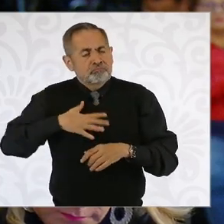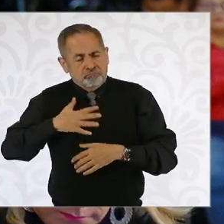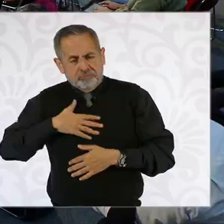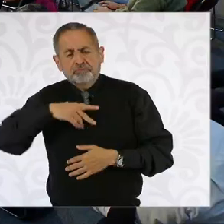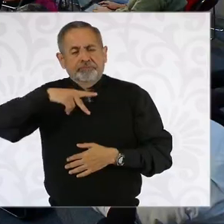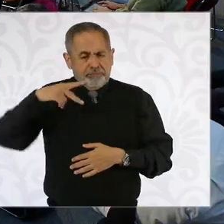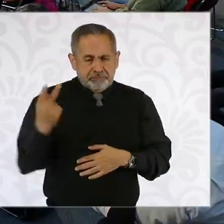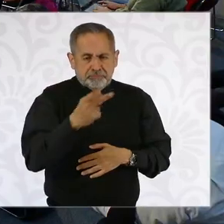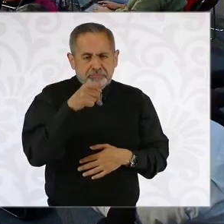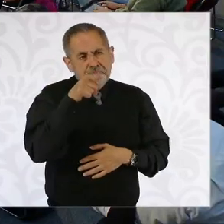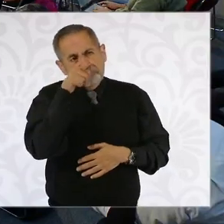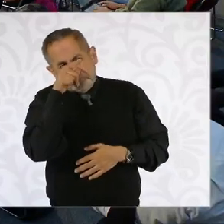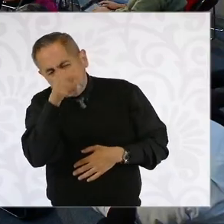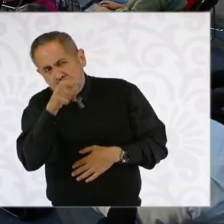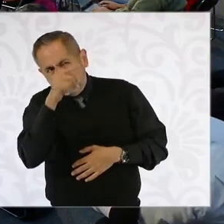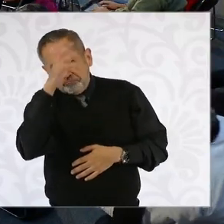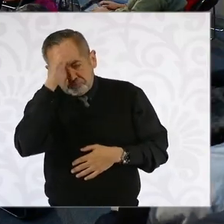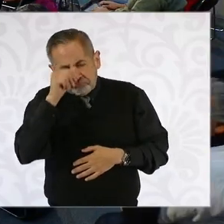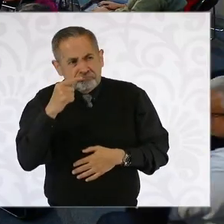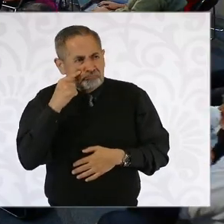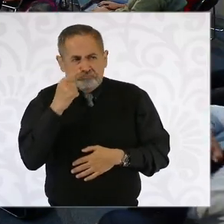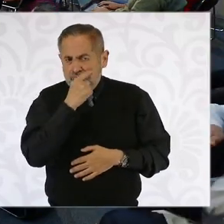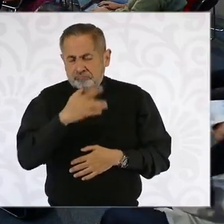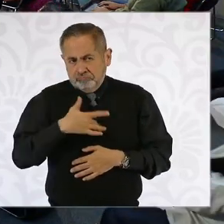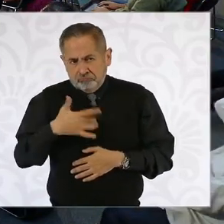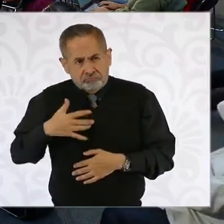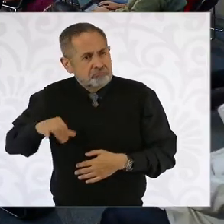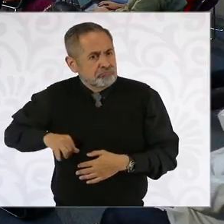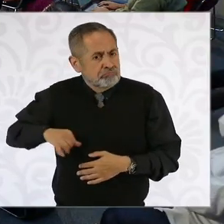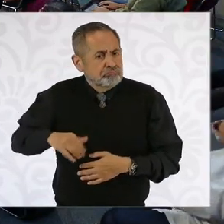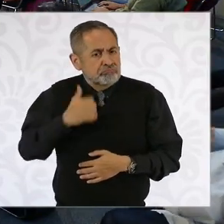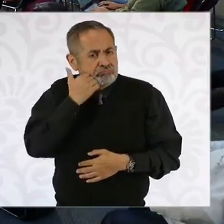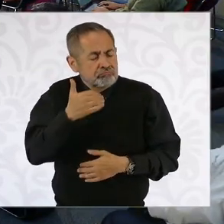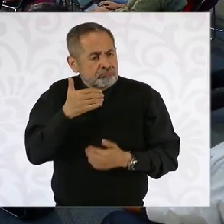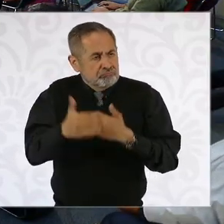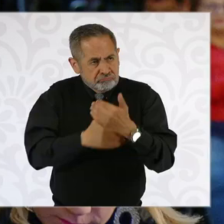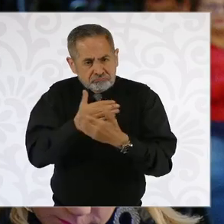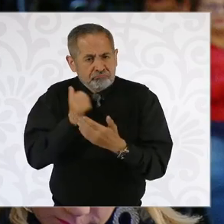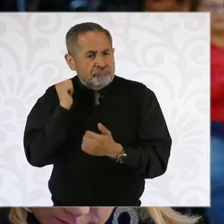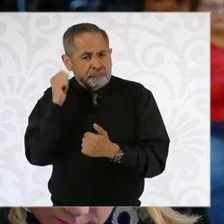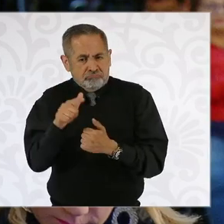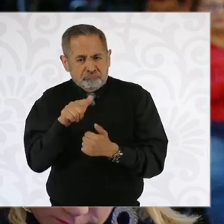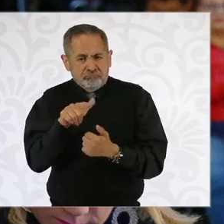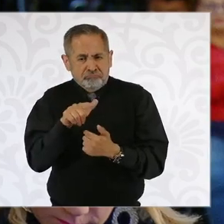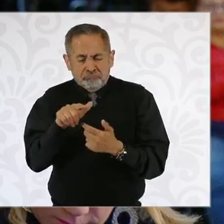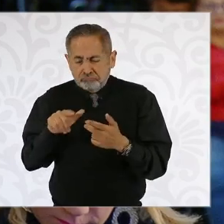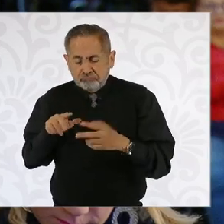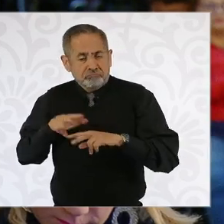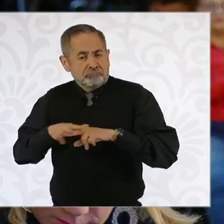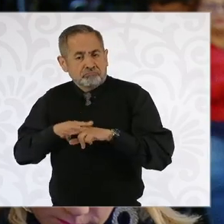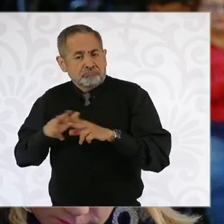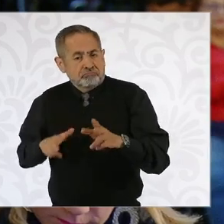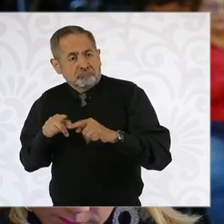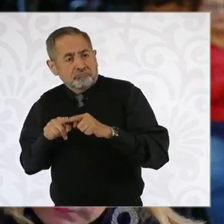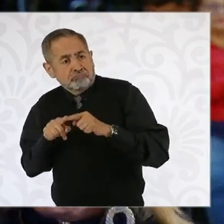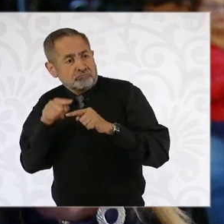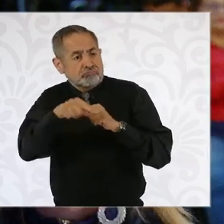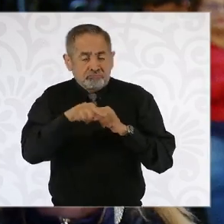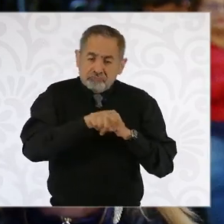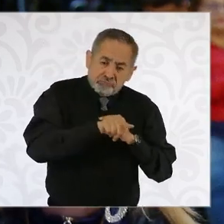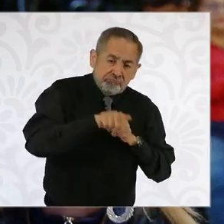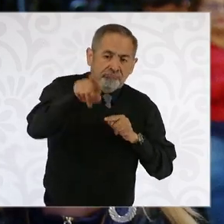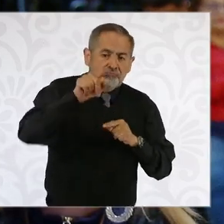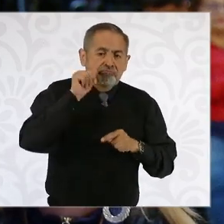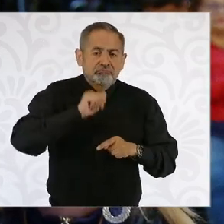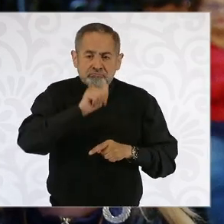momento si estaría ella dispuesta e interesada en promover el desarrollo también de una conexión vía ferrocarril hacia las ciudades de